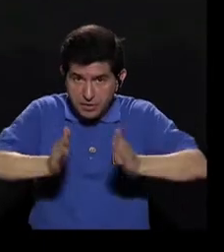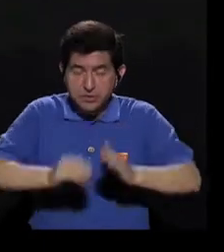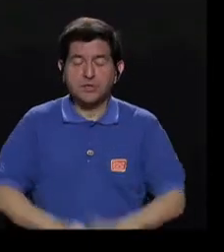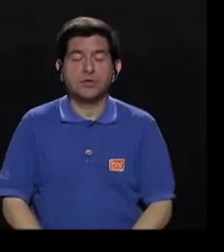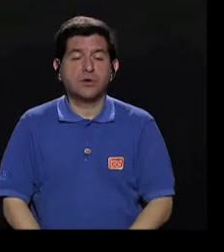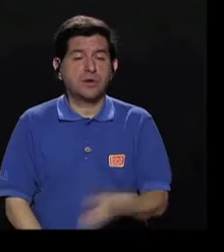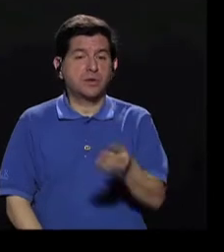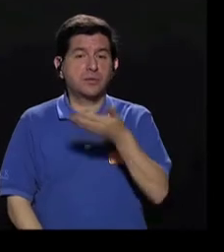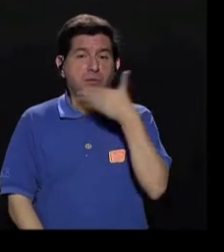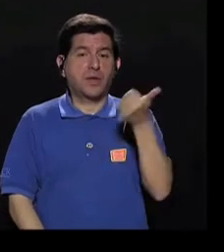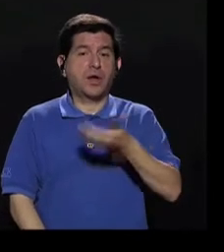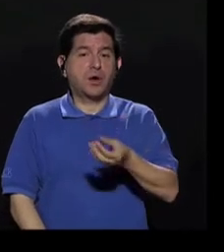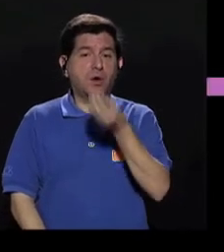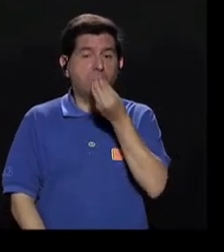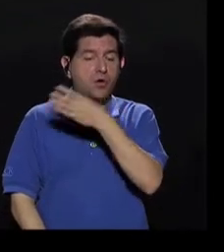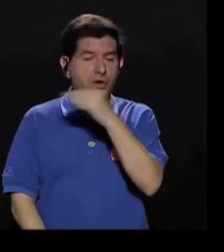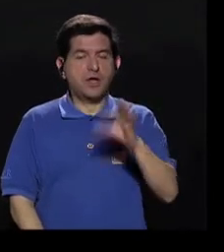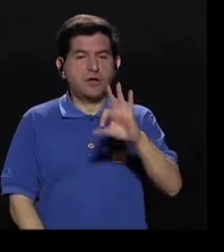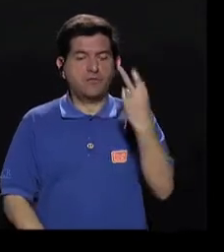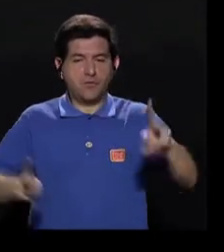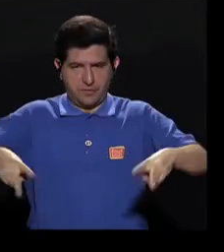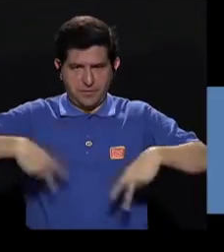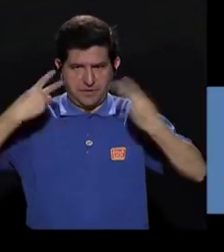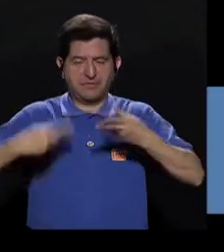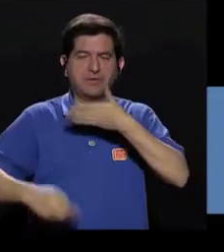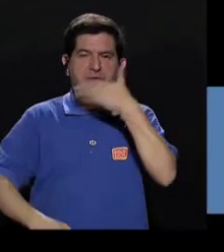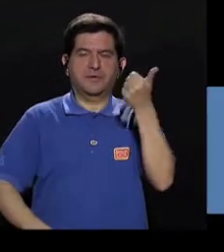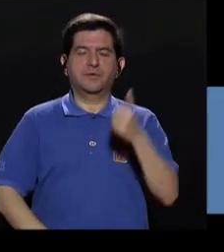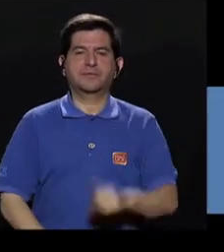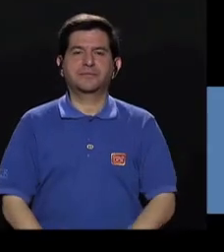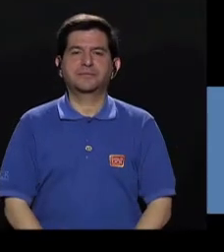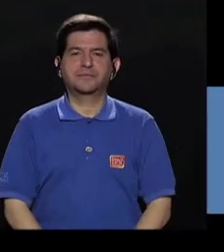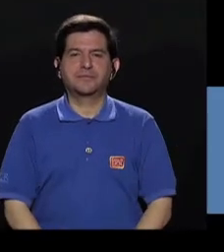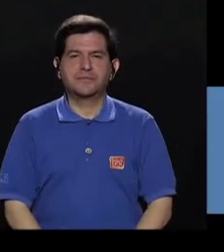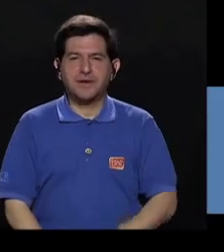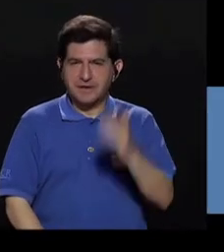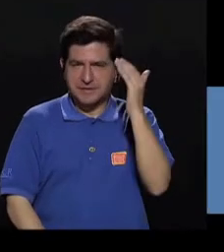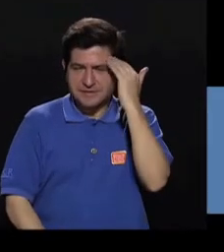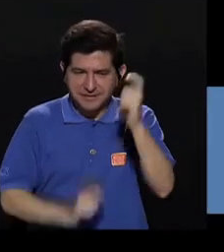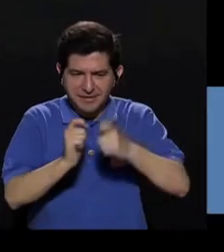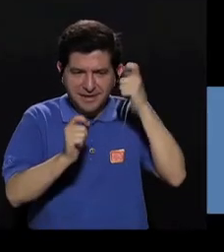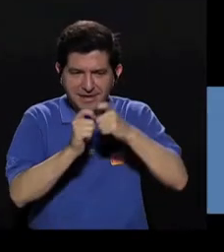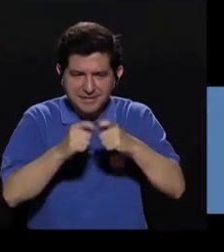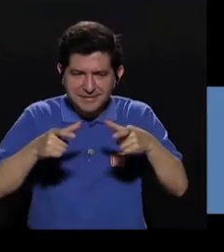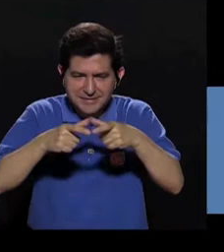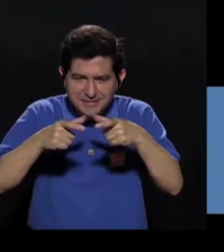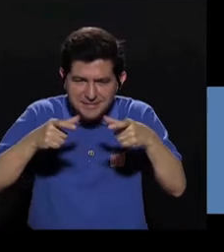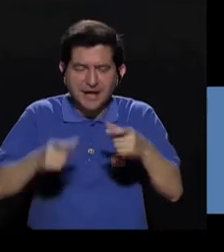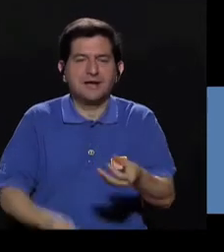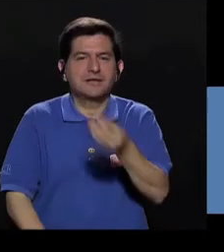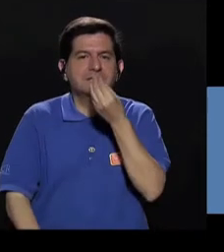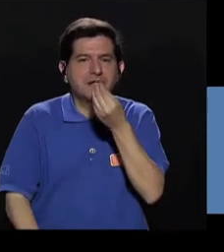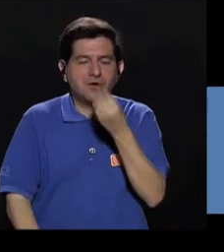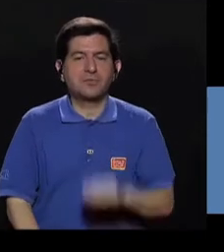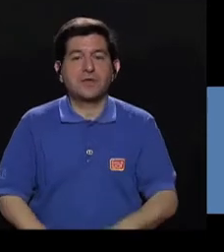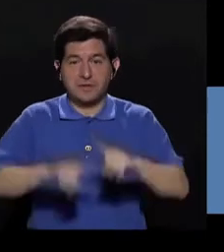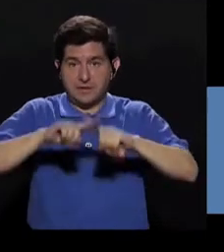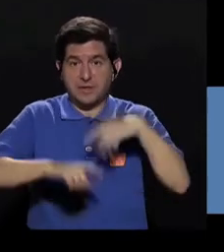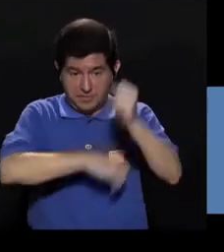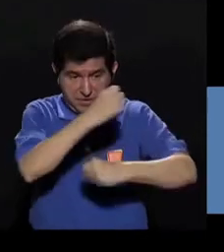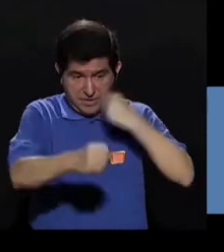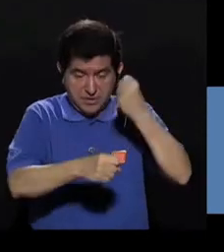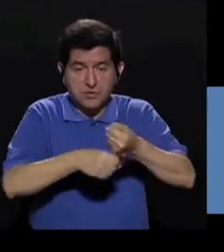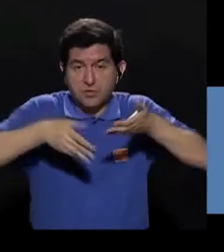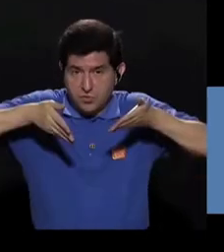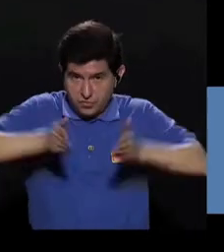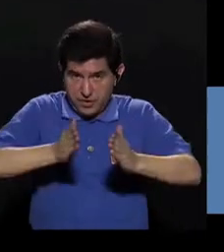o a su hija a tener una mejor alimentación y estilo de vida. Conozca los tamaños adecuados de las porciones para la edad de su